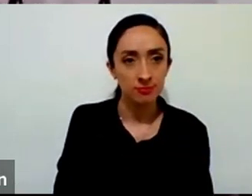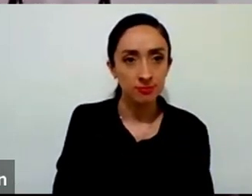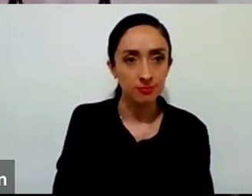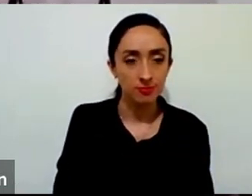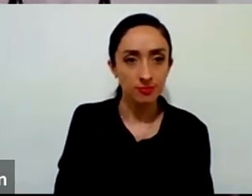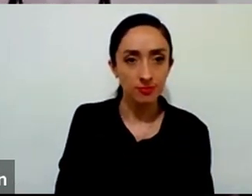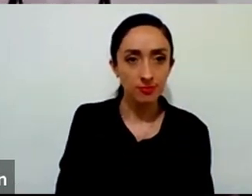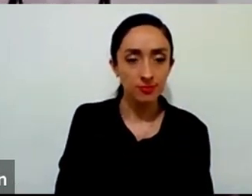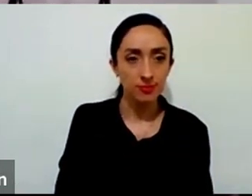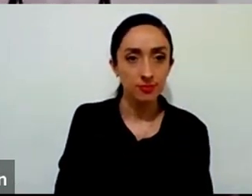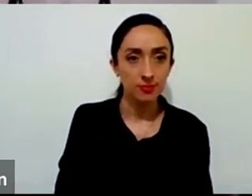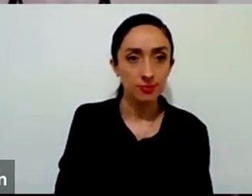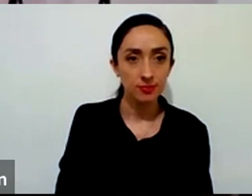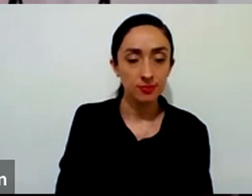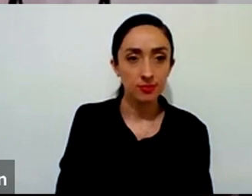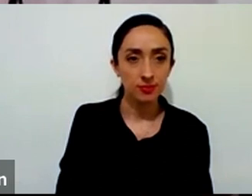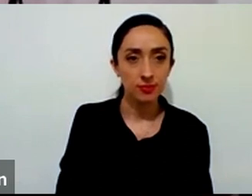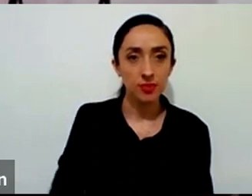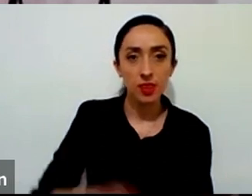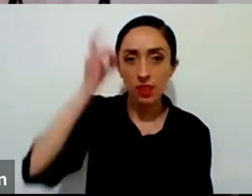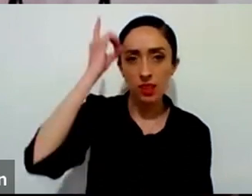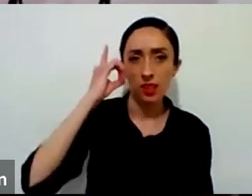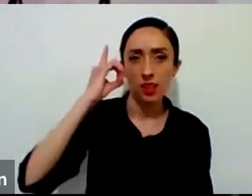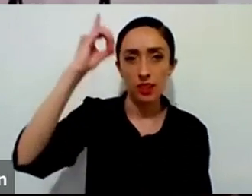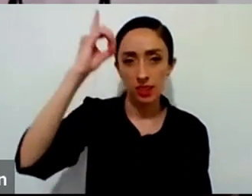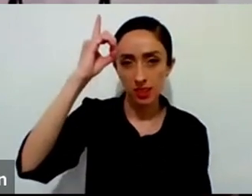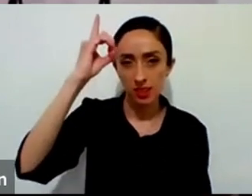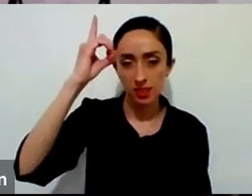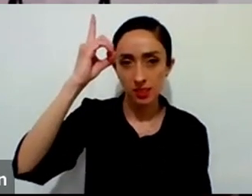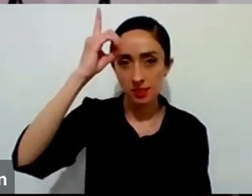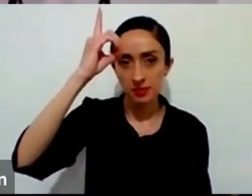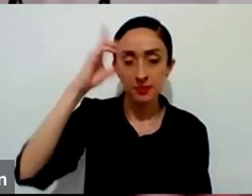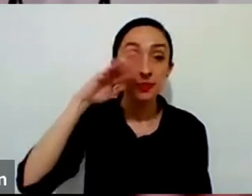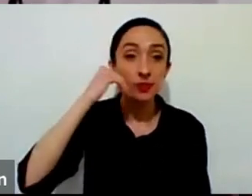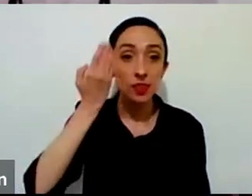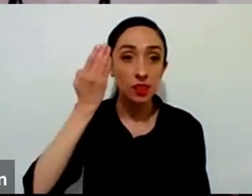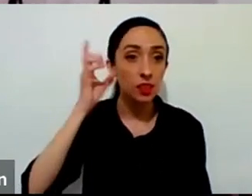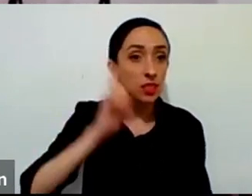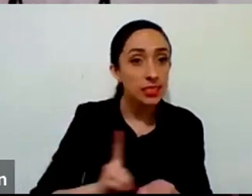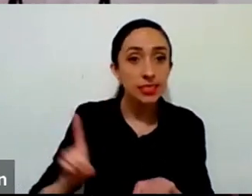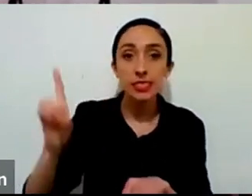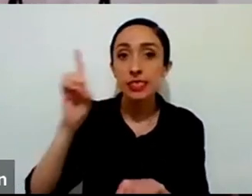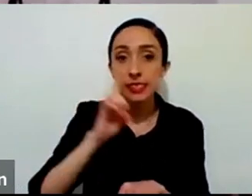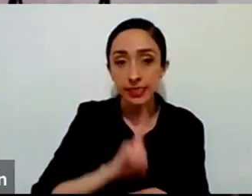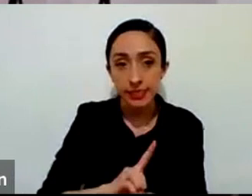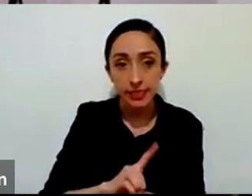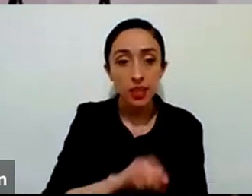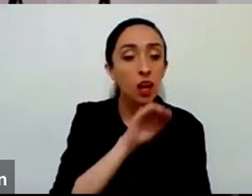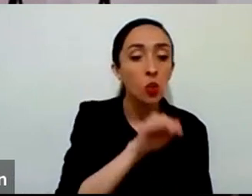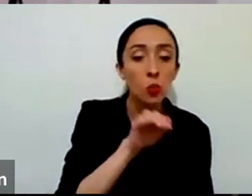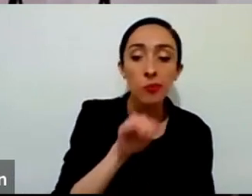Dios al final quiere hablarnos en ese día a día y hacer un pacto con nosotros